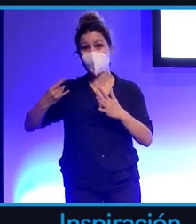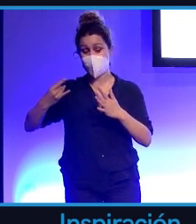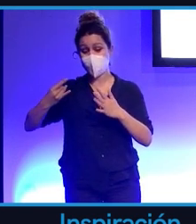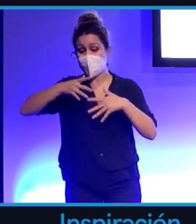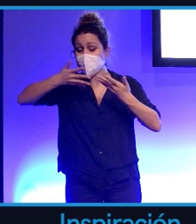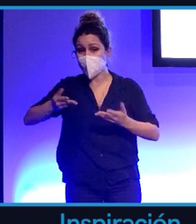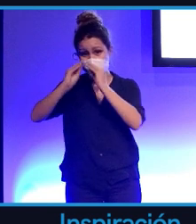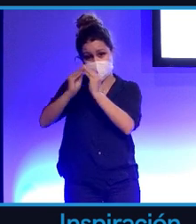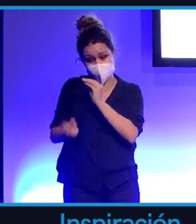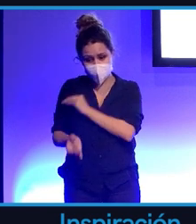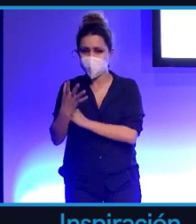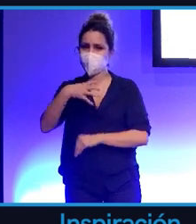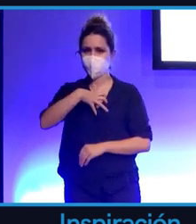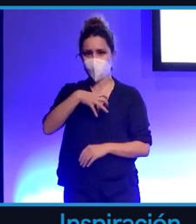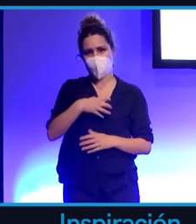son abordables.